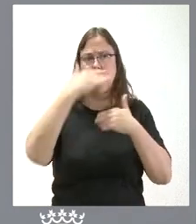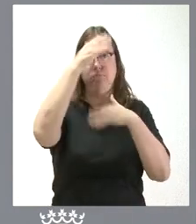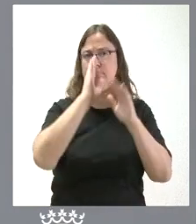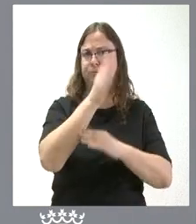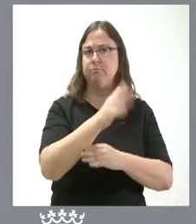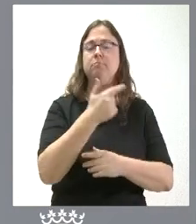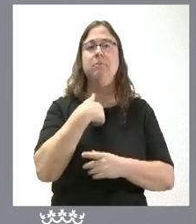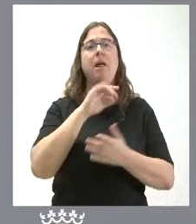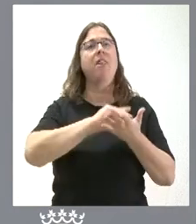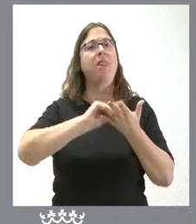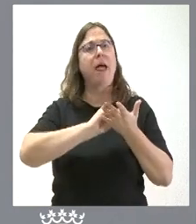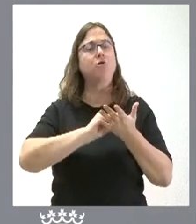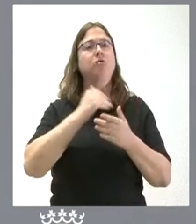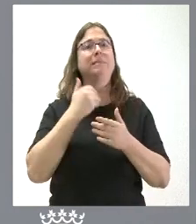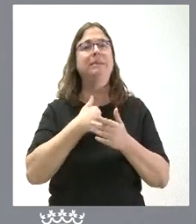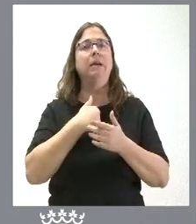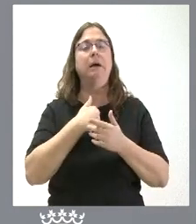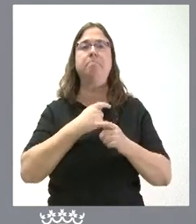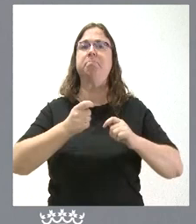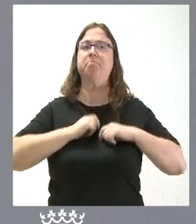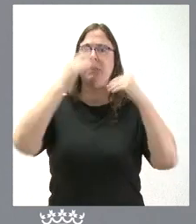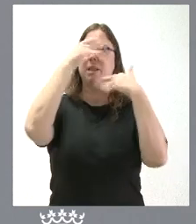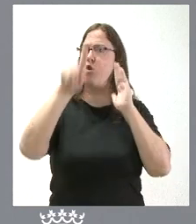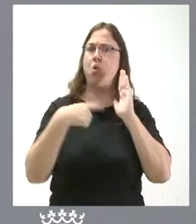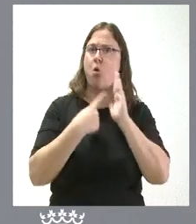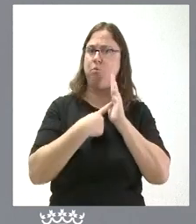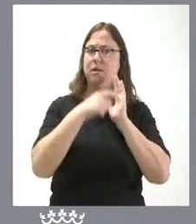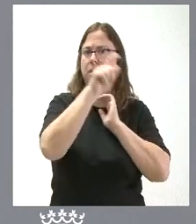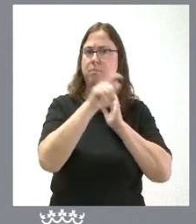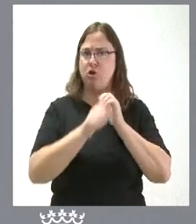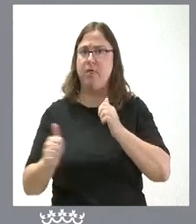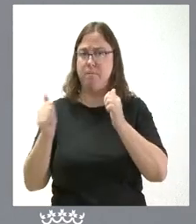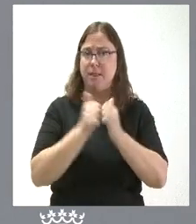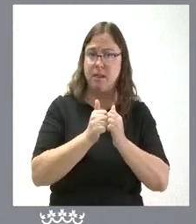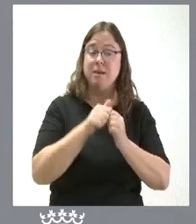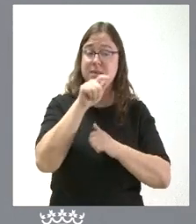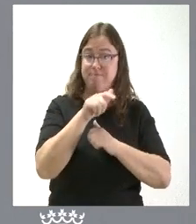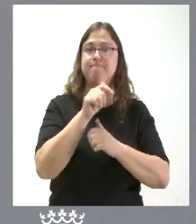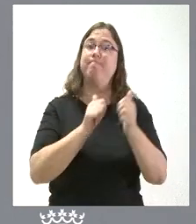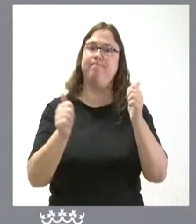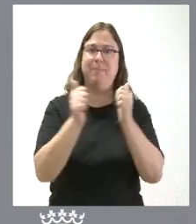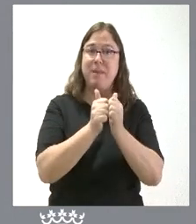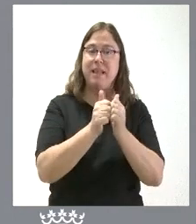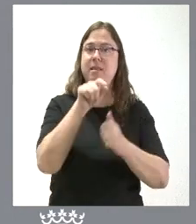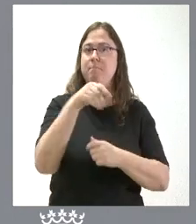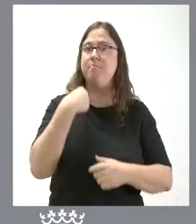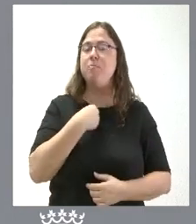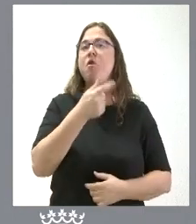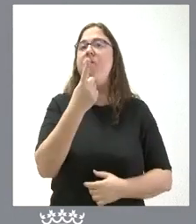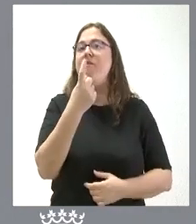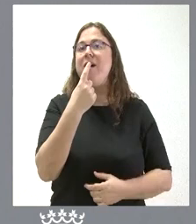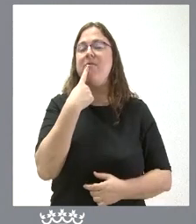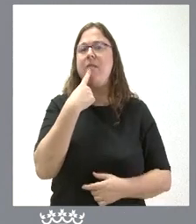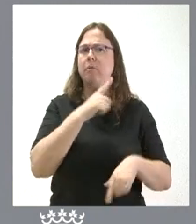cifra que hemos alcanzado es una cifra que ya nos permite la plena atención a las personas dependientes de esta cifra como les digo todavía queda mucho